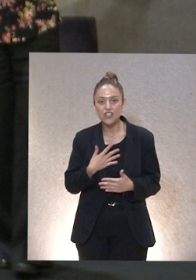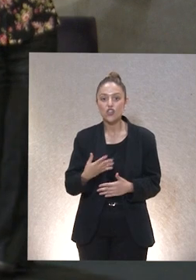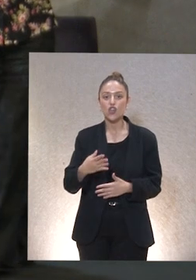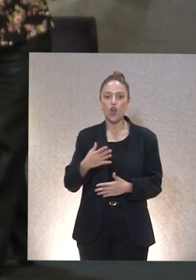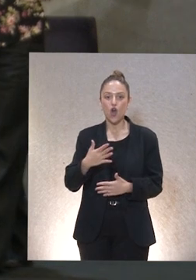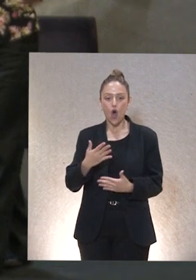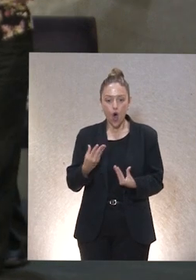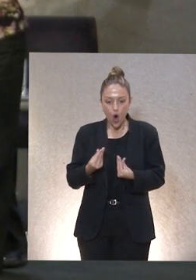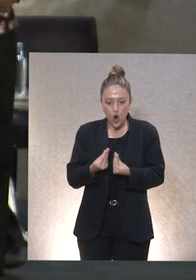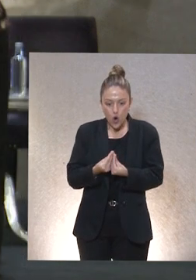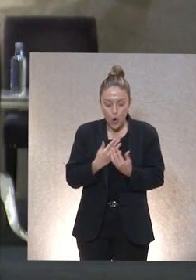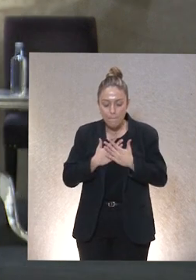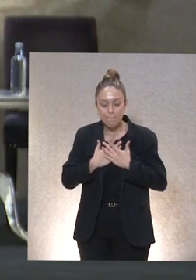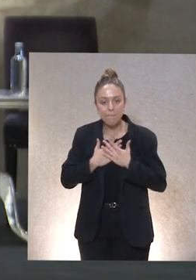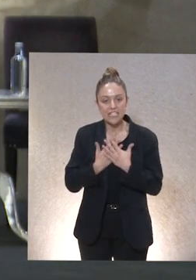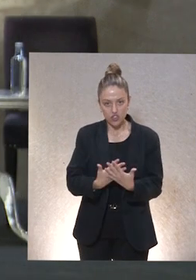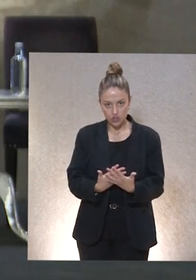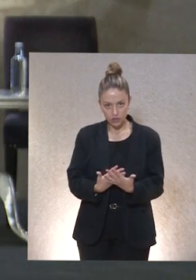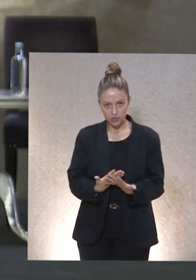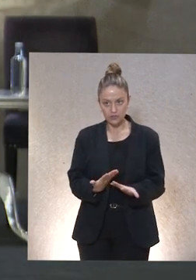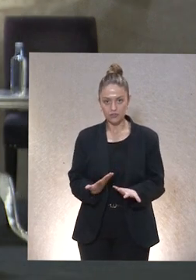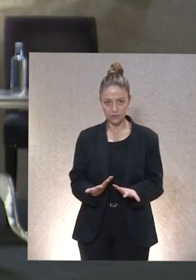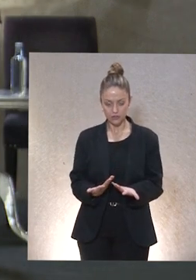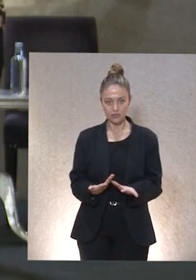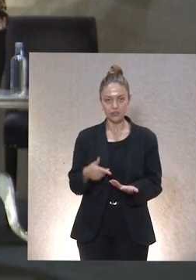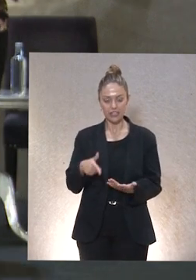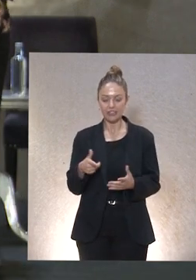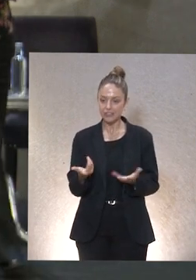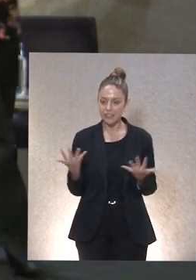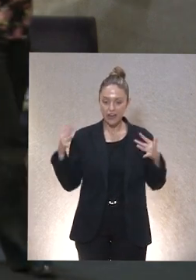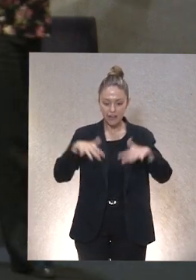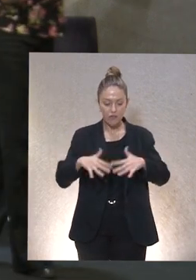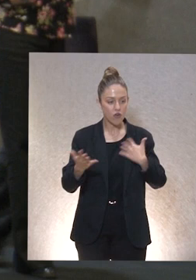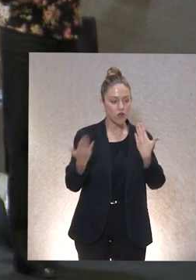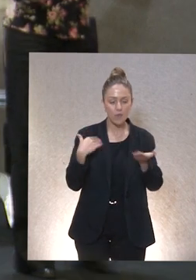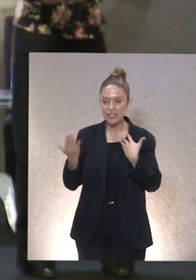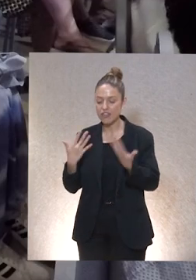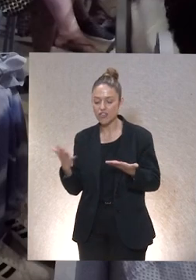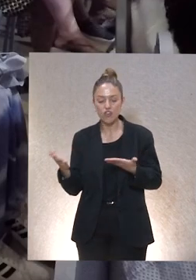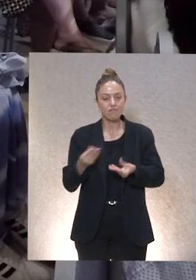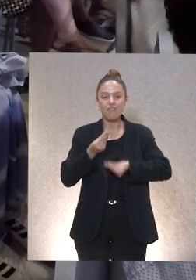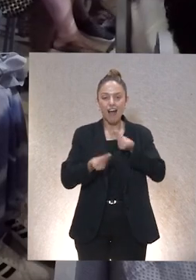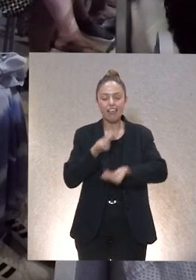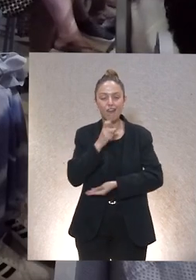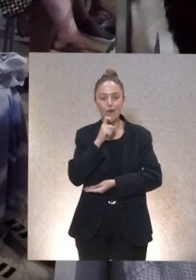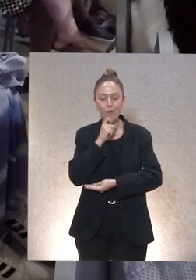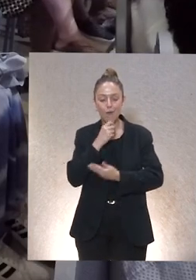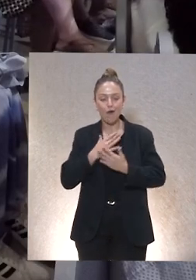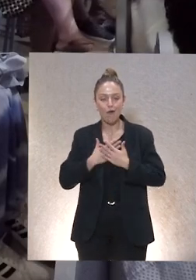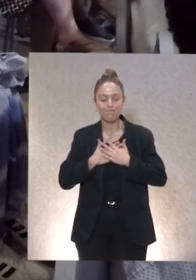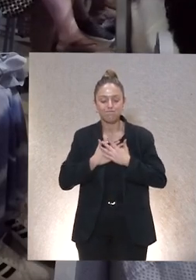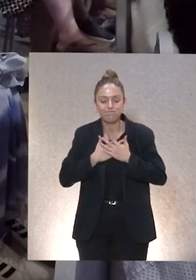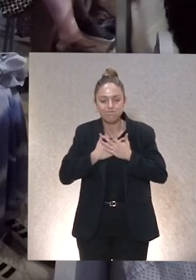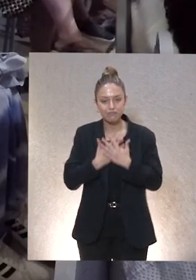compasión con lo que se hacen las cosas en este tiempo de reunión de conversación y de comentarios pues tienes razón